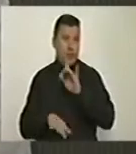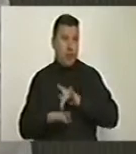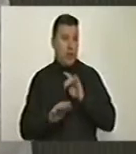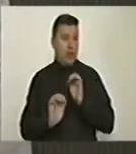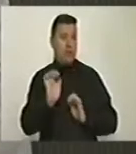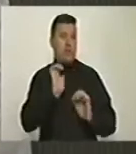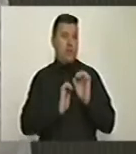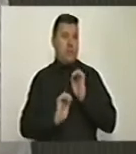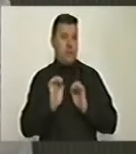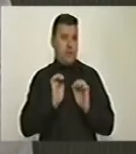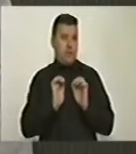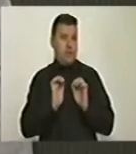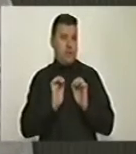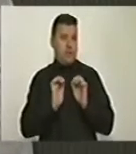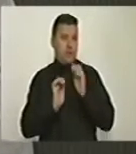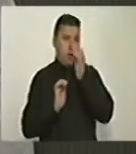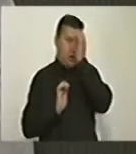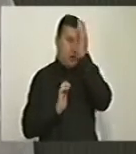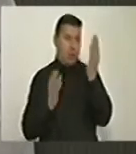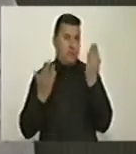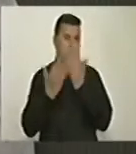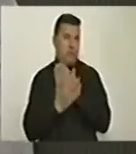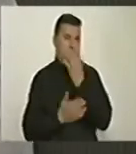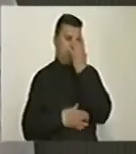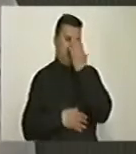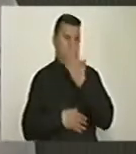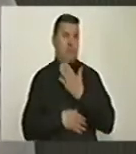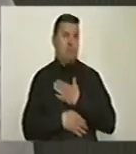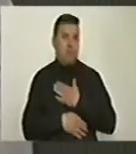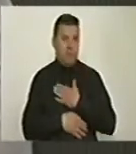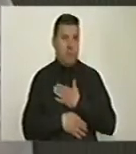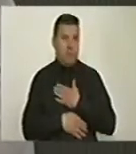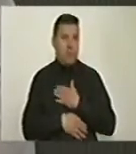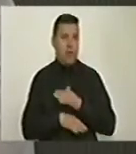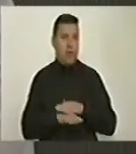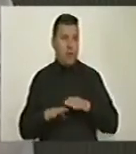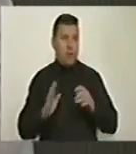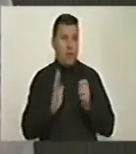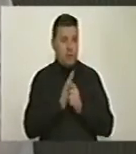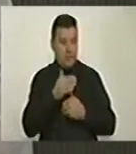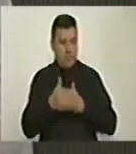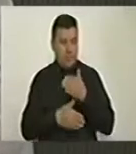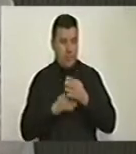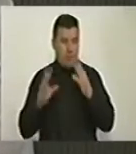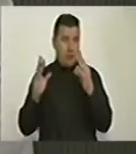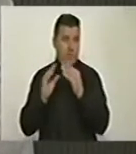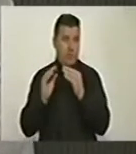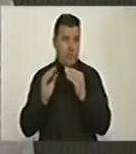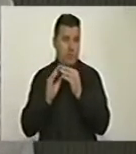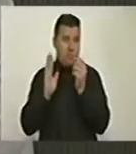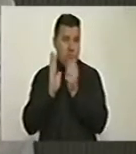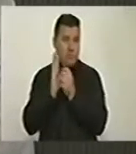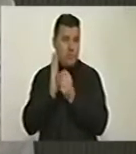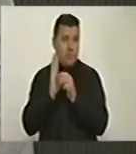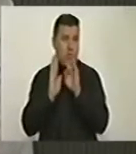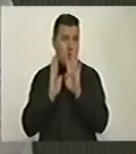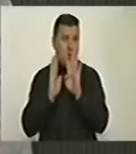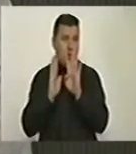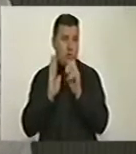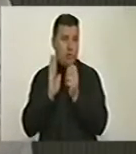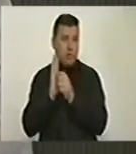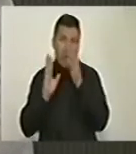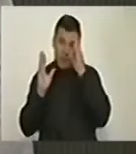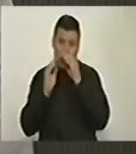el cambio del concepto. Porque fue por eso que en el proceso de negociación del punto 4 del acuerdo